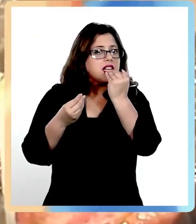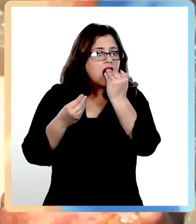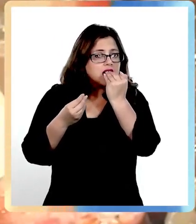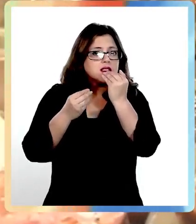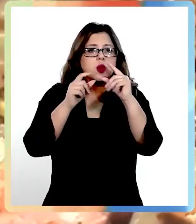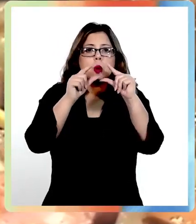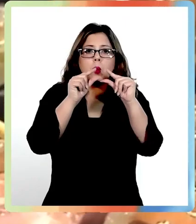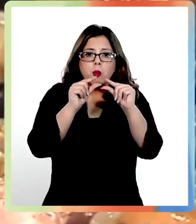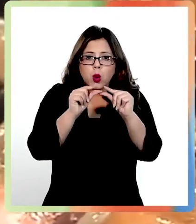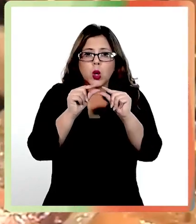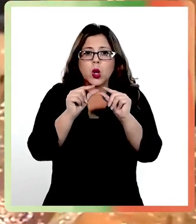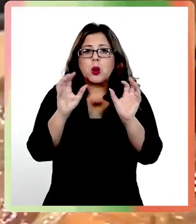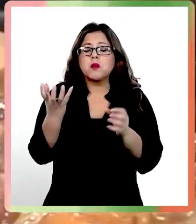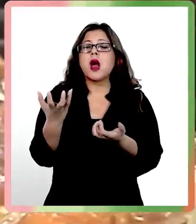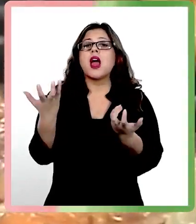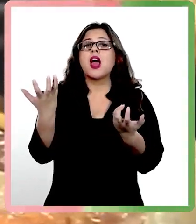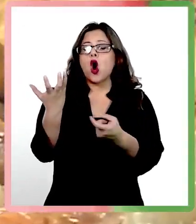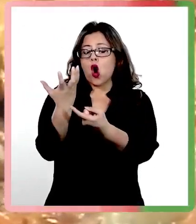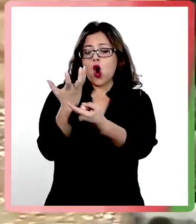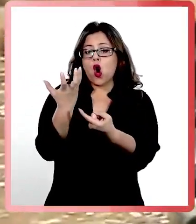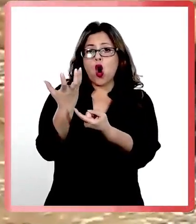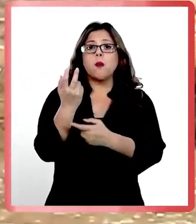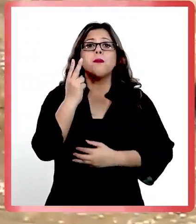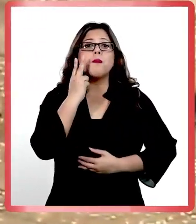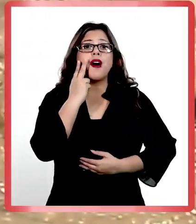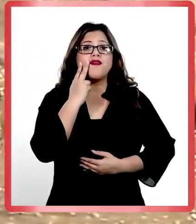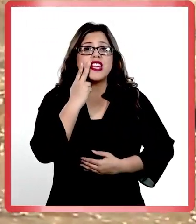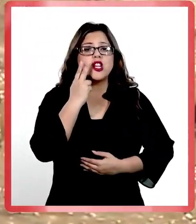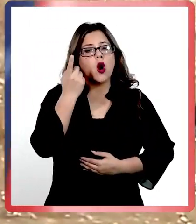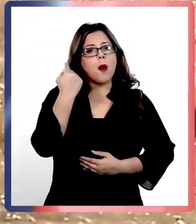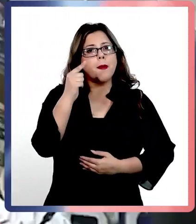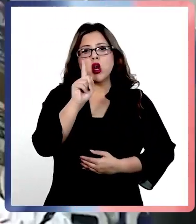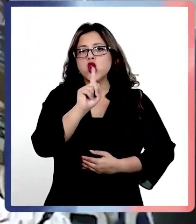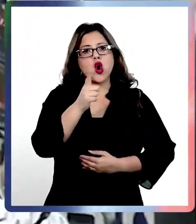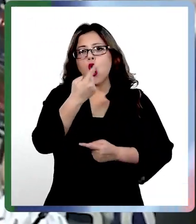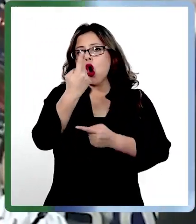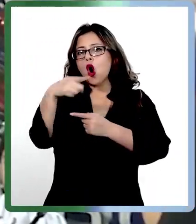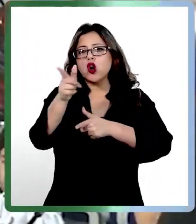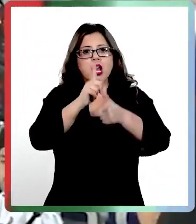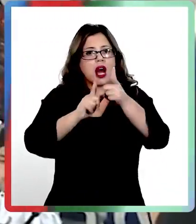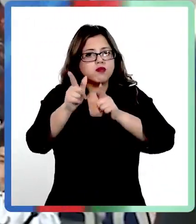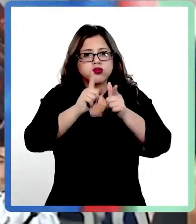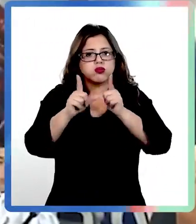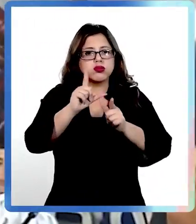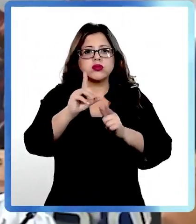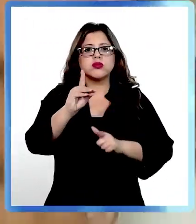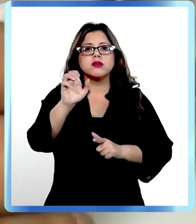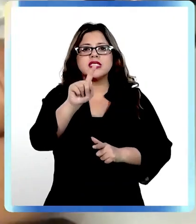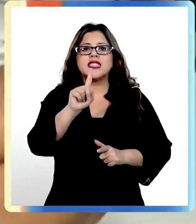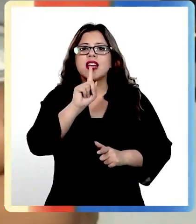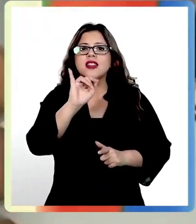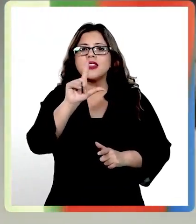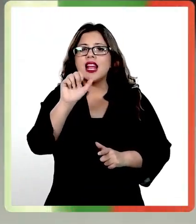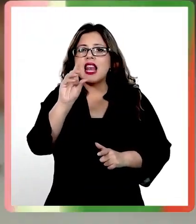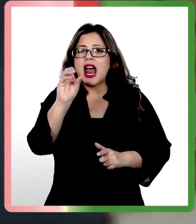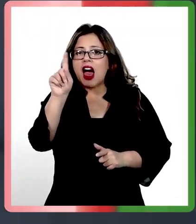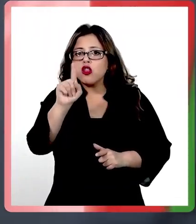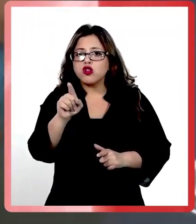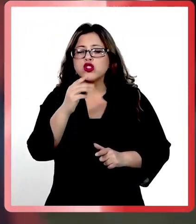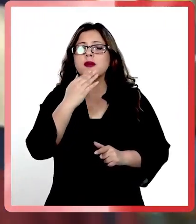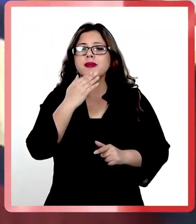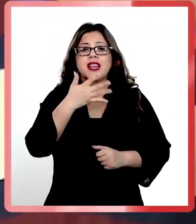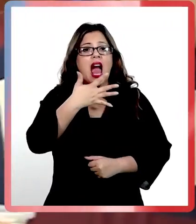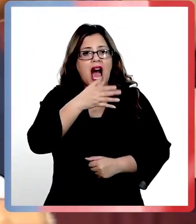acompañarla, no es cierto, de una copita de vino, pero no de otros alcoholes más destilados. Entre medio tomar